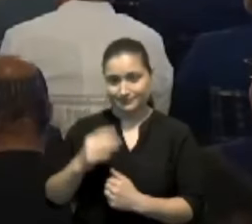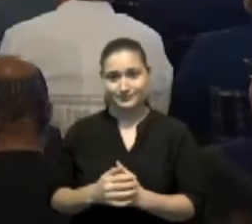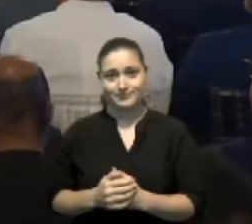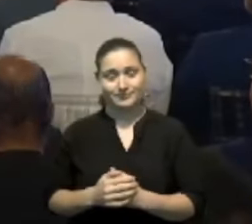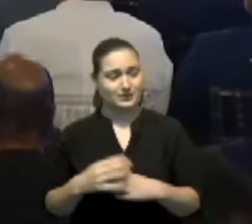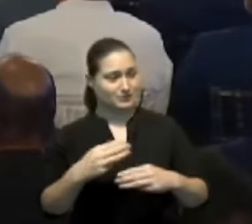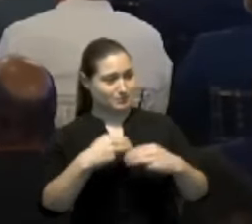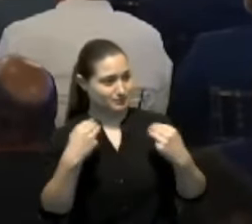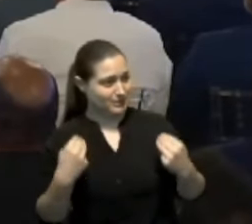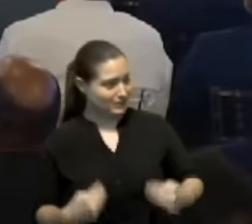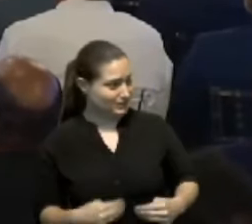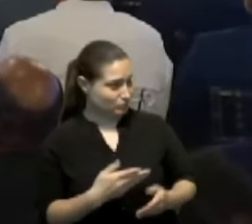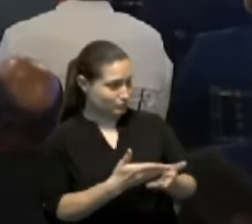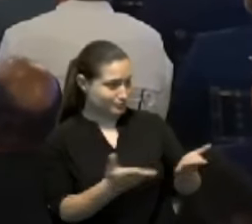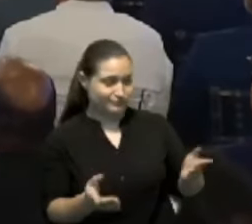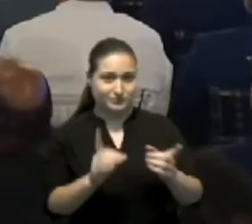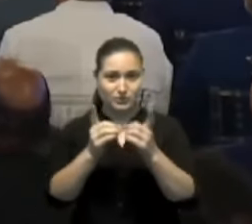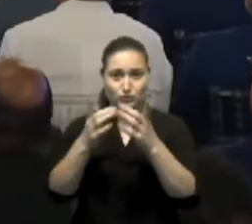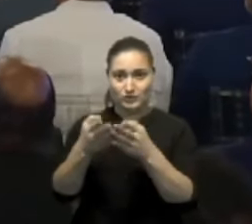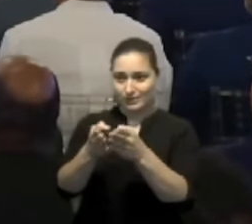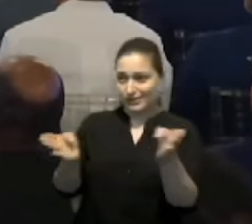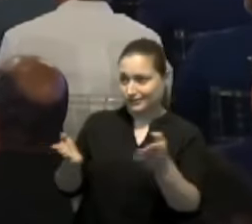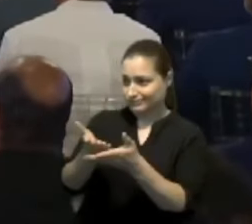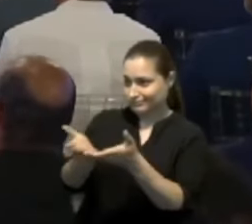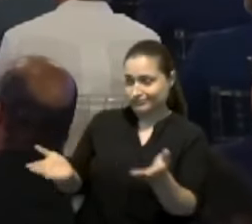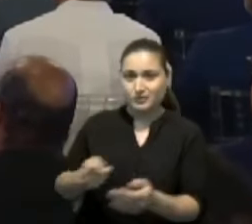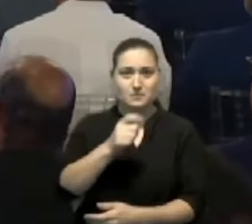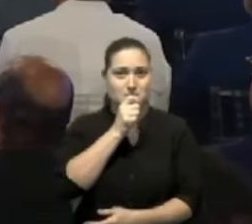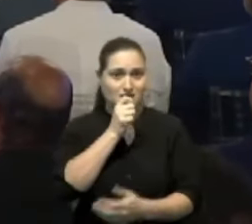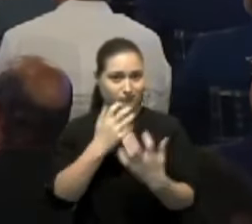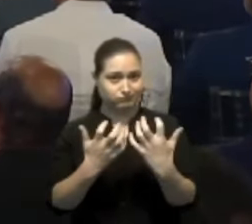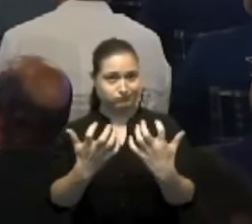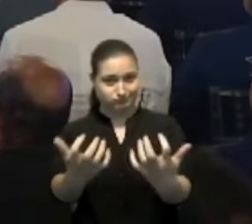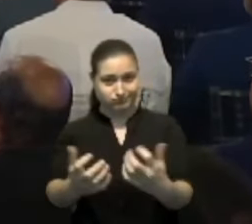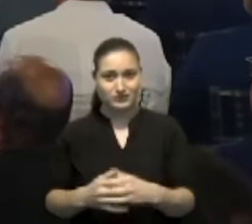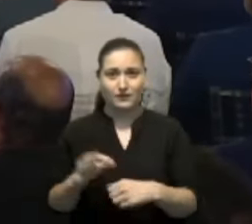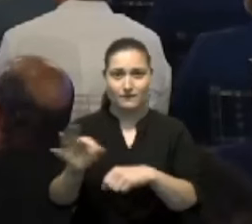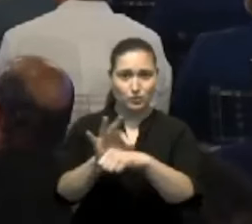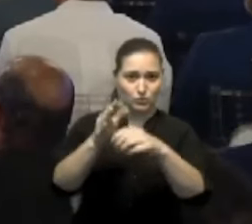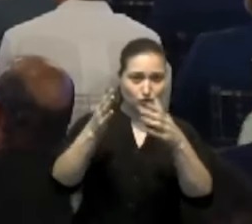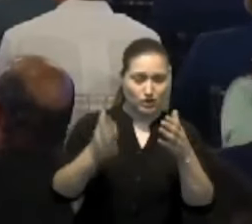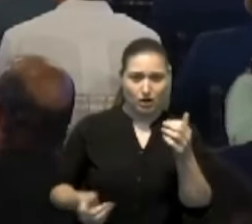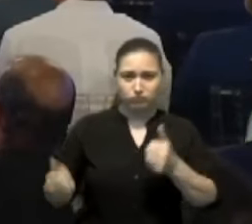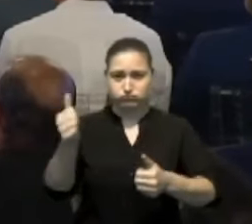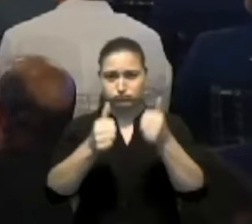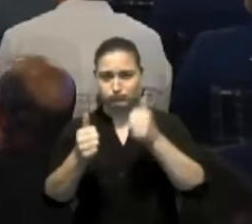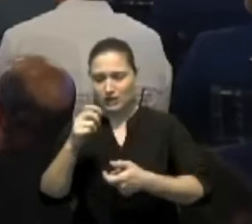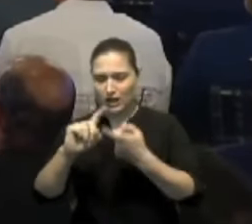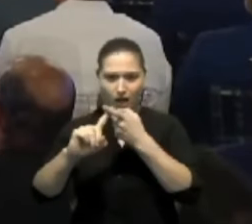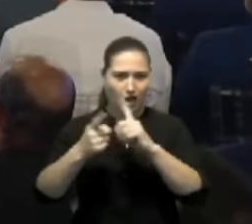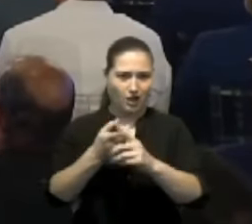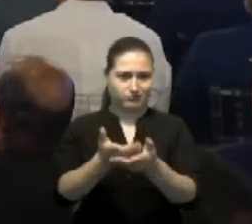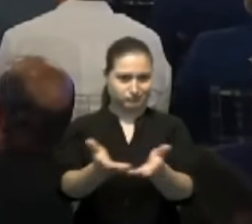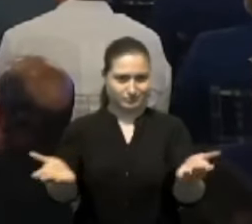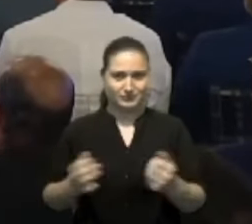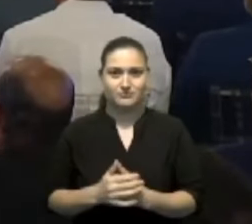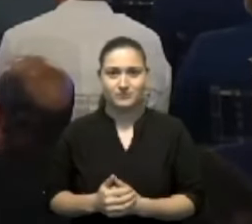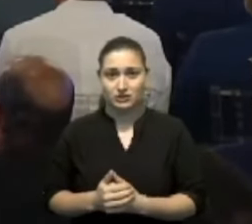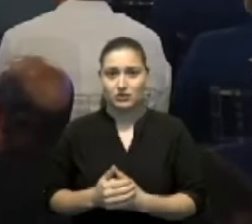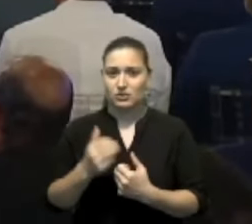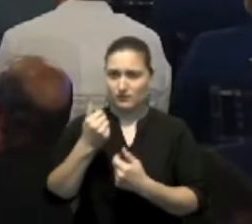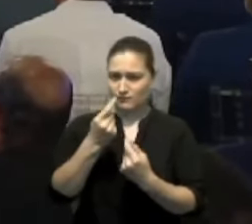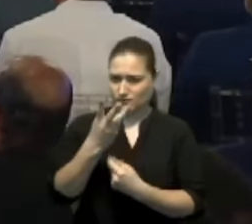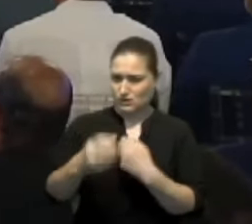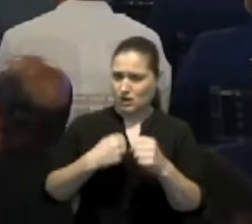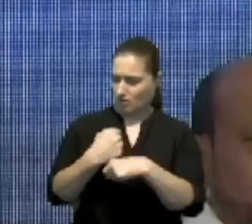ministros, directores generales, miembros de la prensa, funcionarios, amigos todos. Luego de varios años de